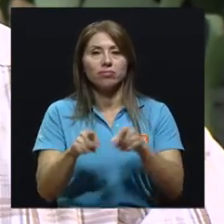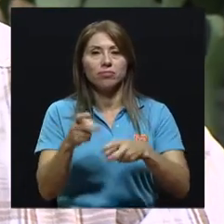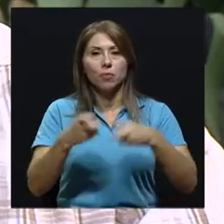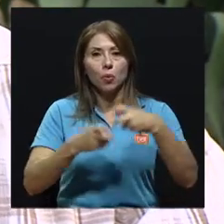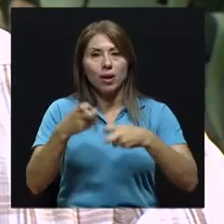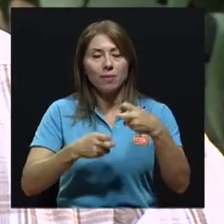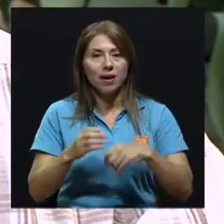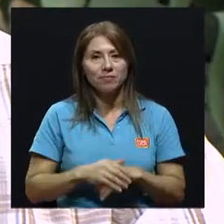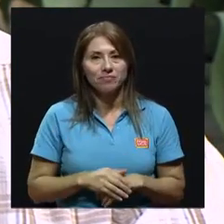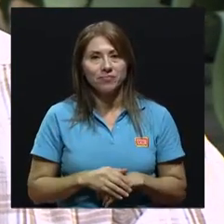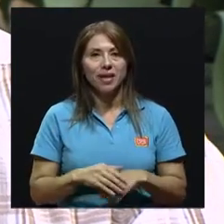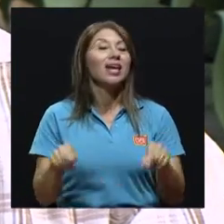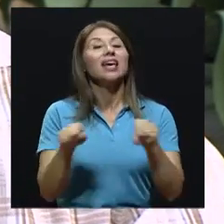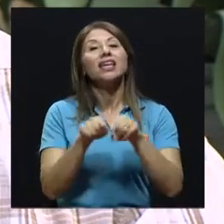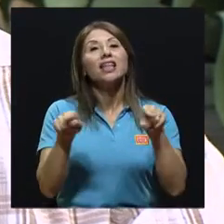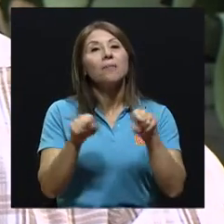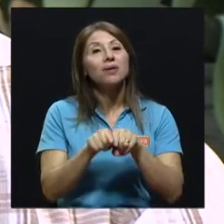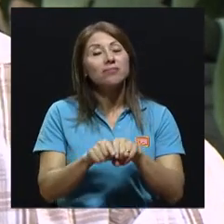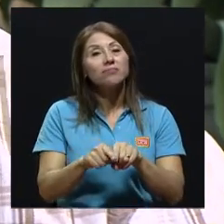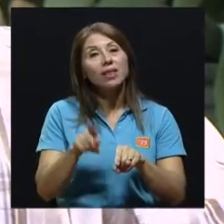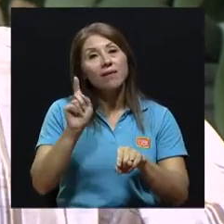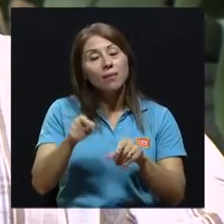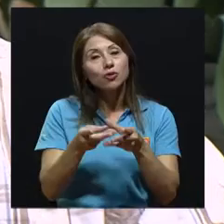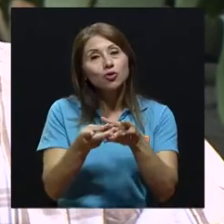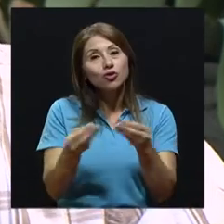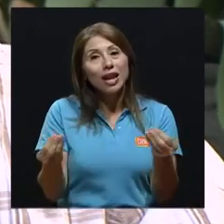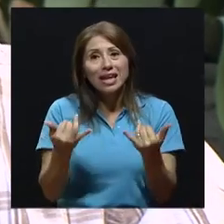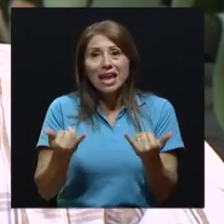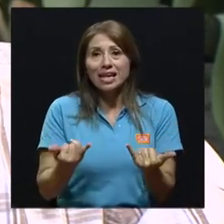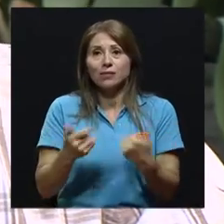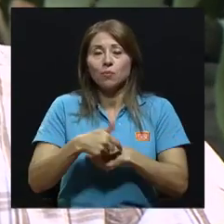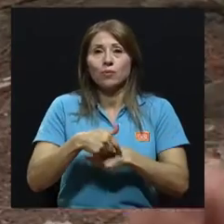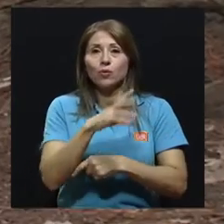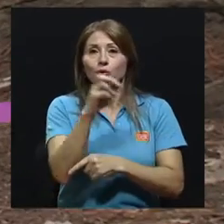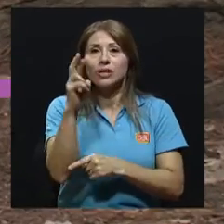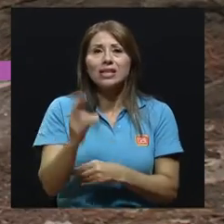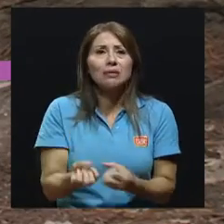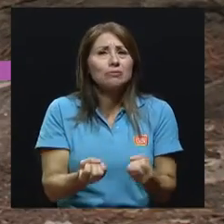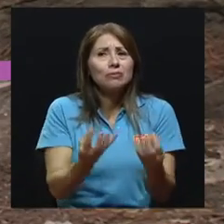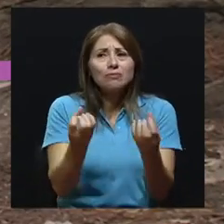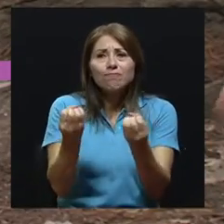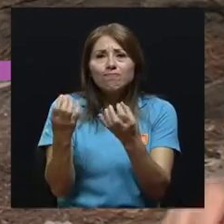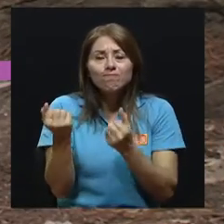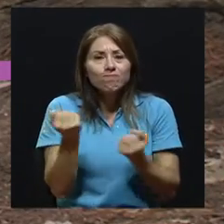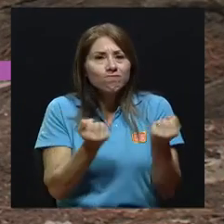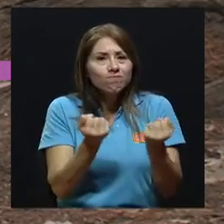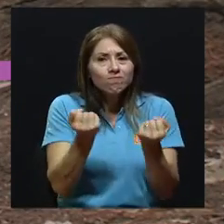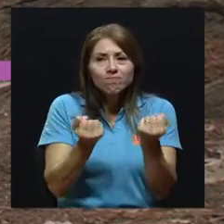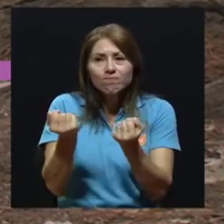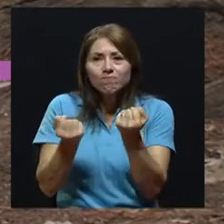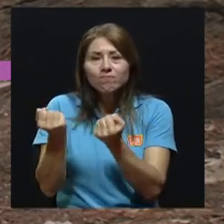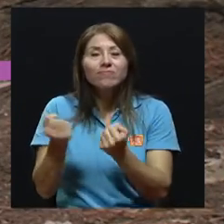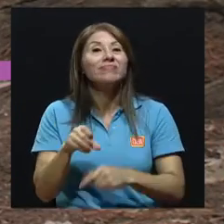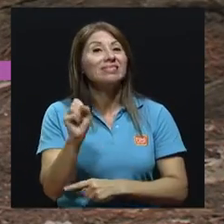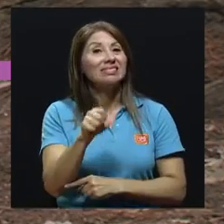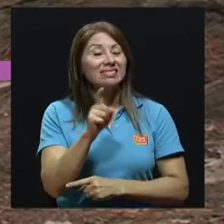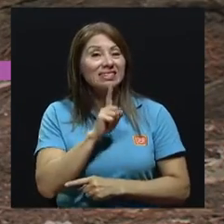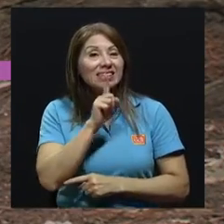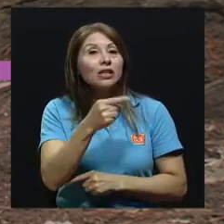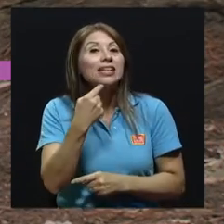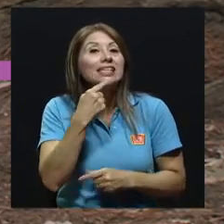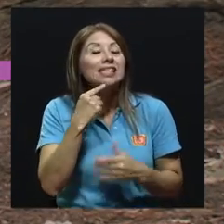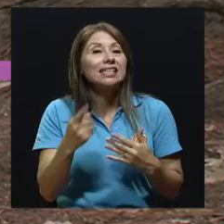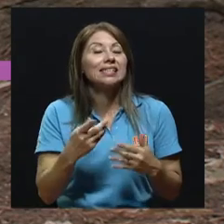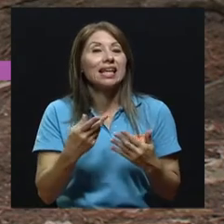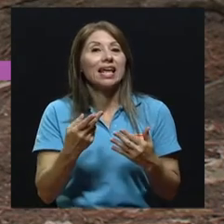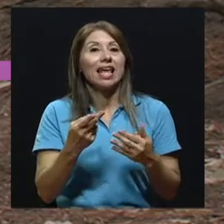Y el otro gran tema a solucionar es el crecimiento de la flota vehicular que tenemos en momento. Es eso es lo que yo le iba a mencionar, Félix, hace tanto el aumento de vehículos, se dice que